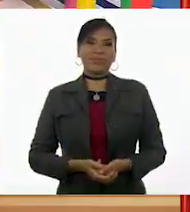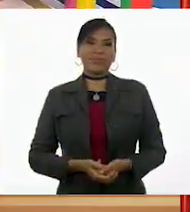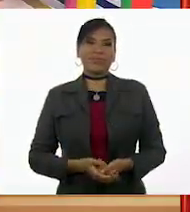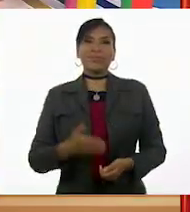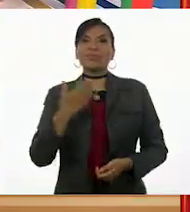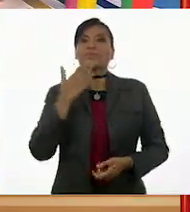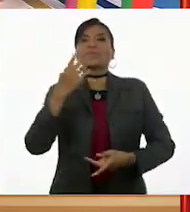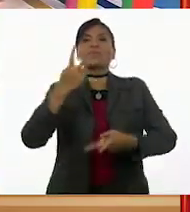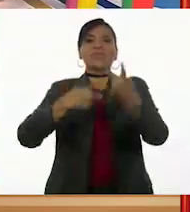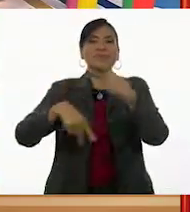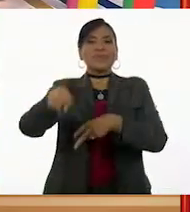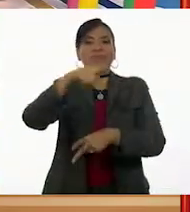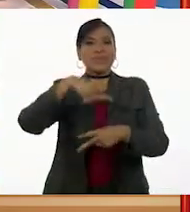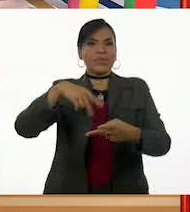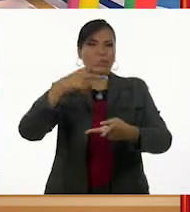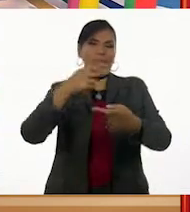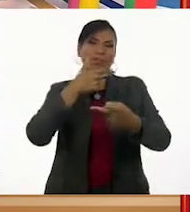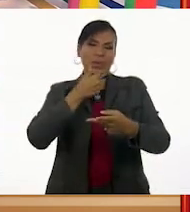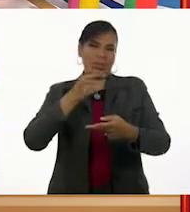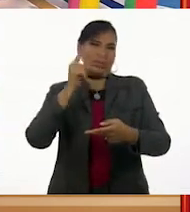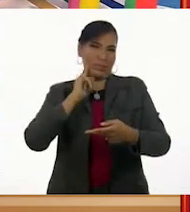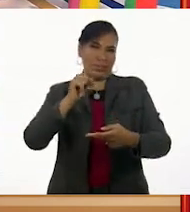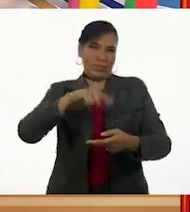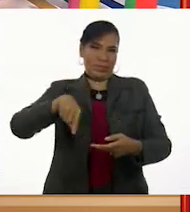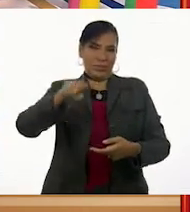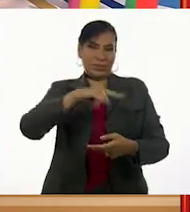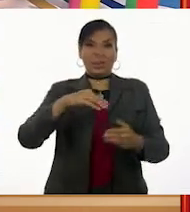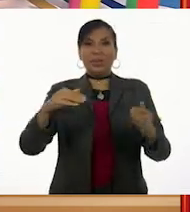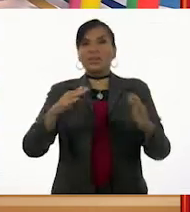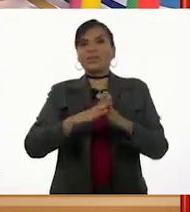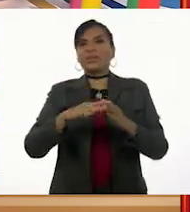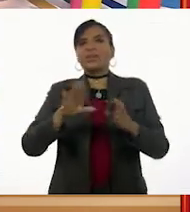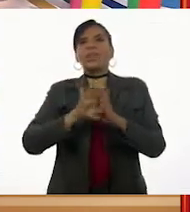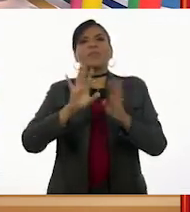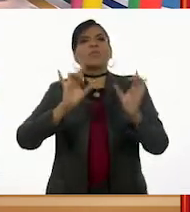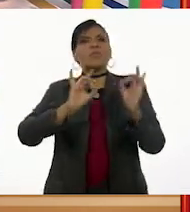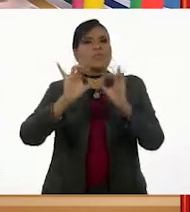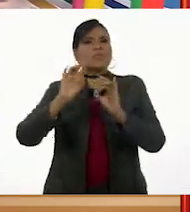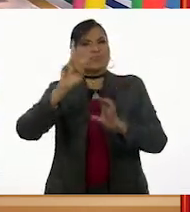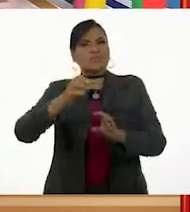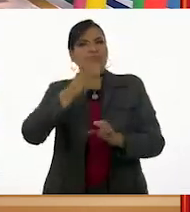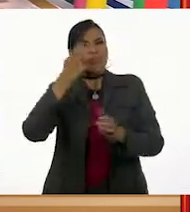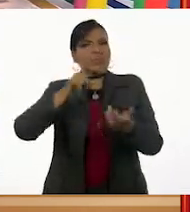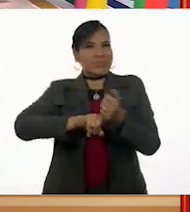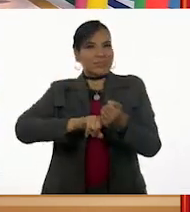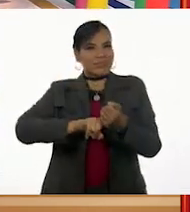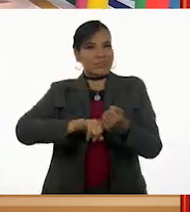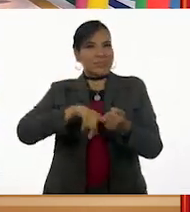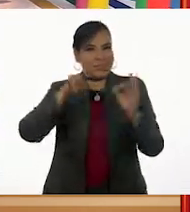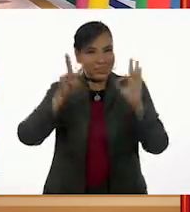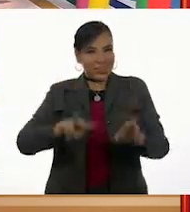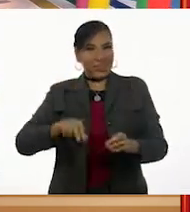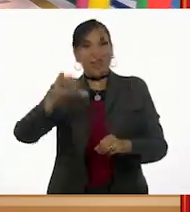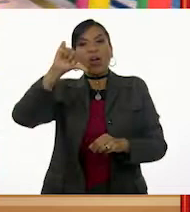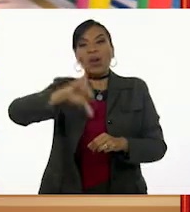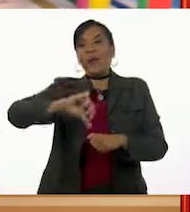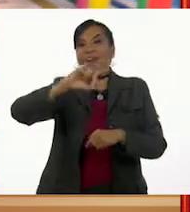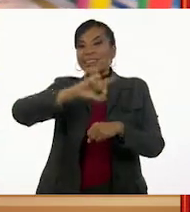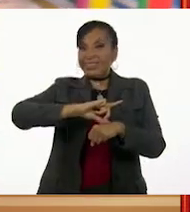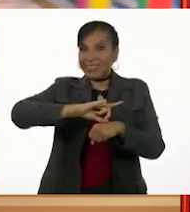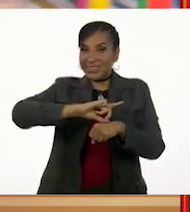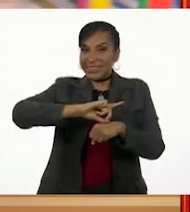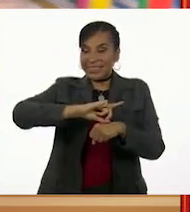Bienvenidas y bienvenidos a Casos de la Escuela Real. El día de hoy